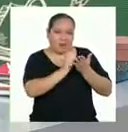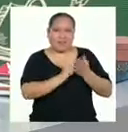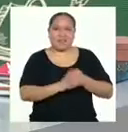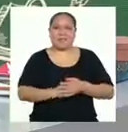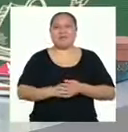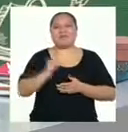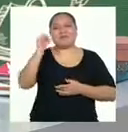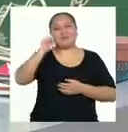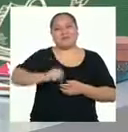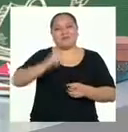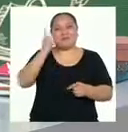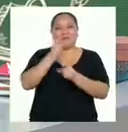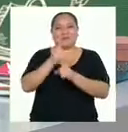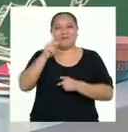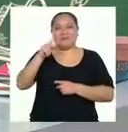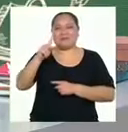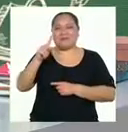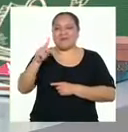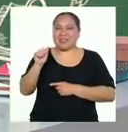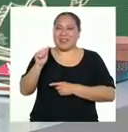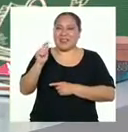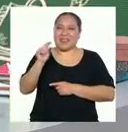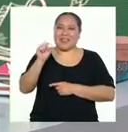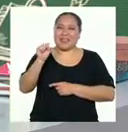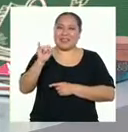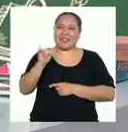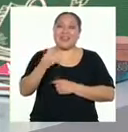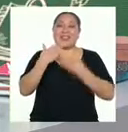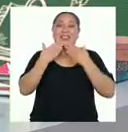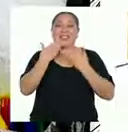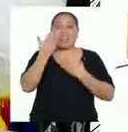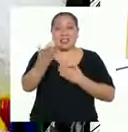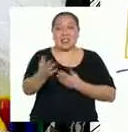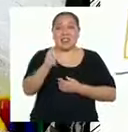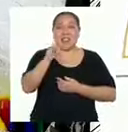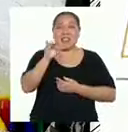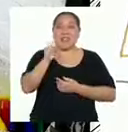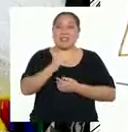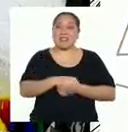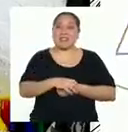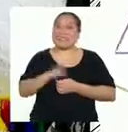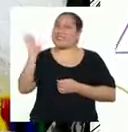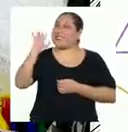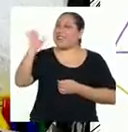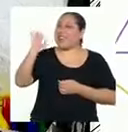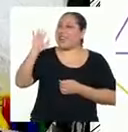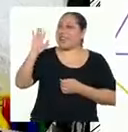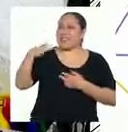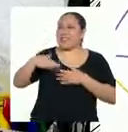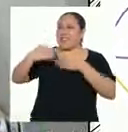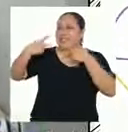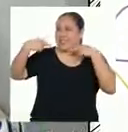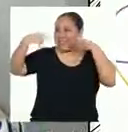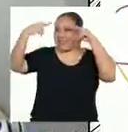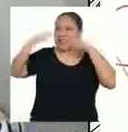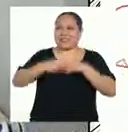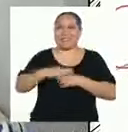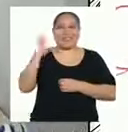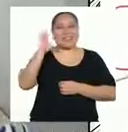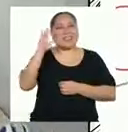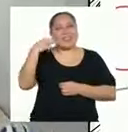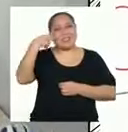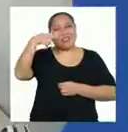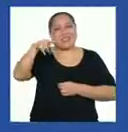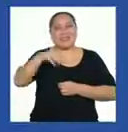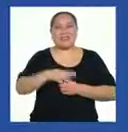Tienes toda la razón, Katzi. Gracias a ti y a Luis por habernos acompañado. ¡Hasta la próxima! ¡Nos vemos! ¡Hasta la próxima!